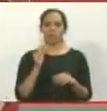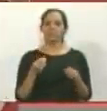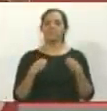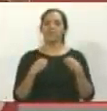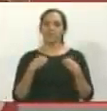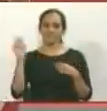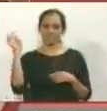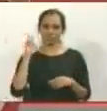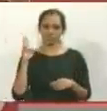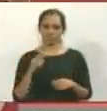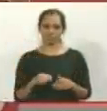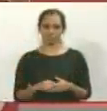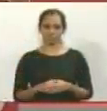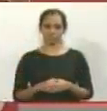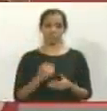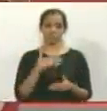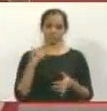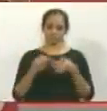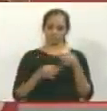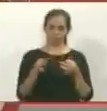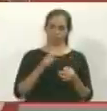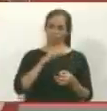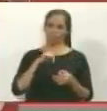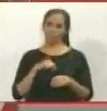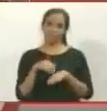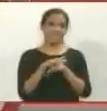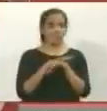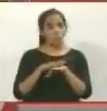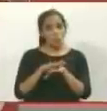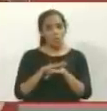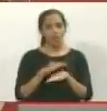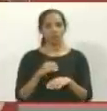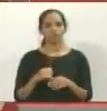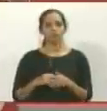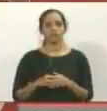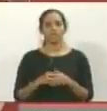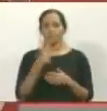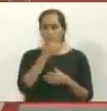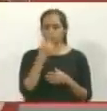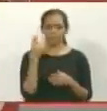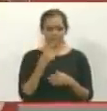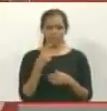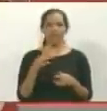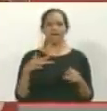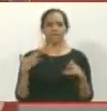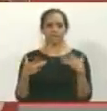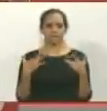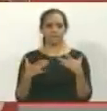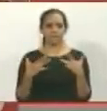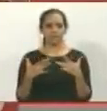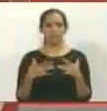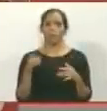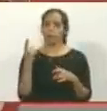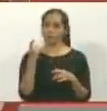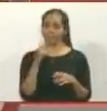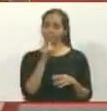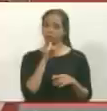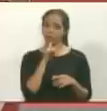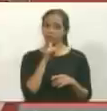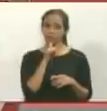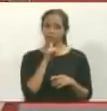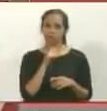país. Queremos expresar nuestras sentidas disculpas y nos comprometemos a que este tipo de situaciones por falta de información